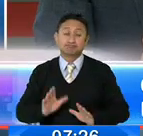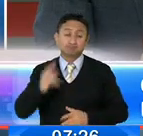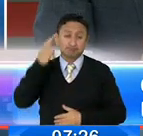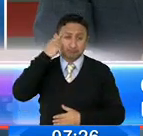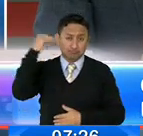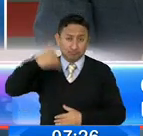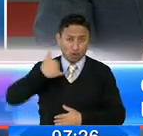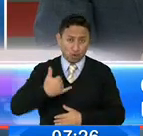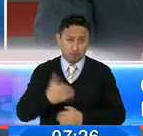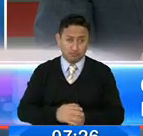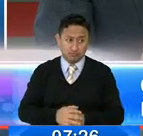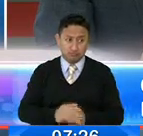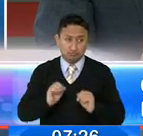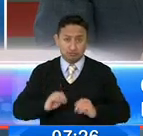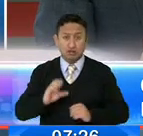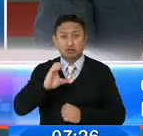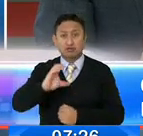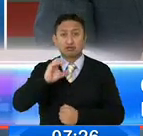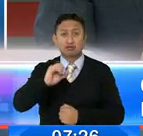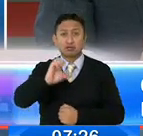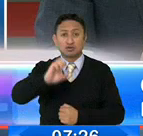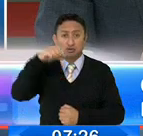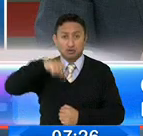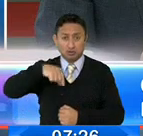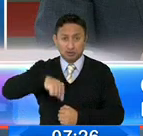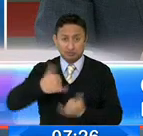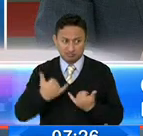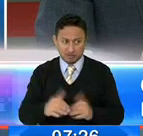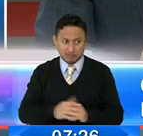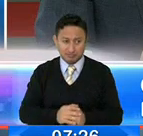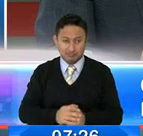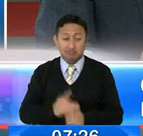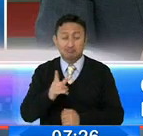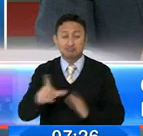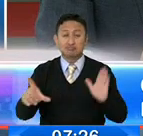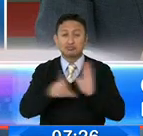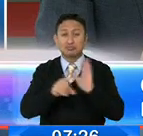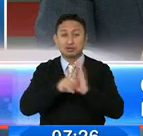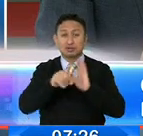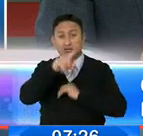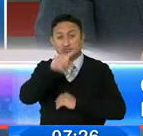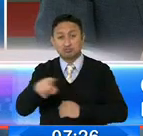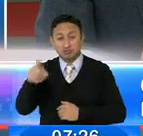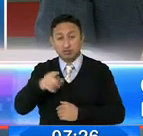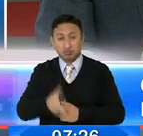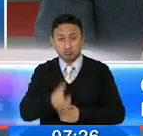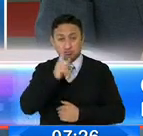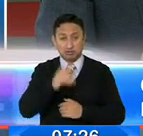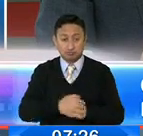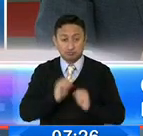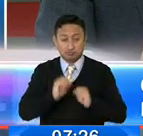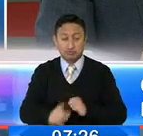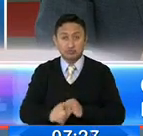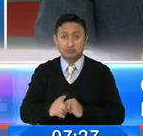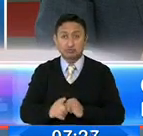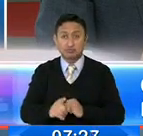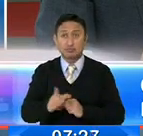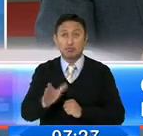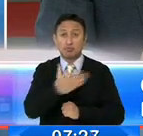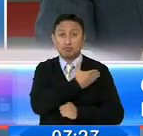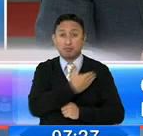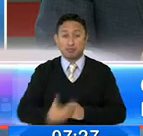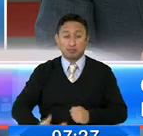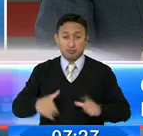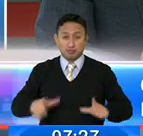hemos llegado el COE nacional y el COE metropolitano ya a poner ley seca. Extendimos también el señor presidente,